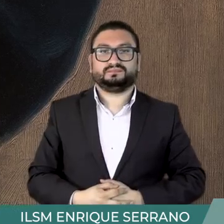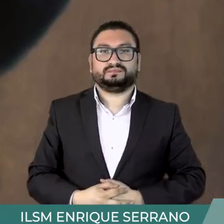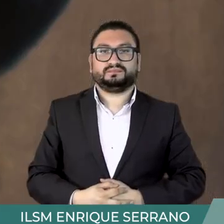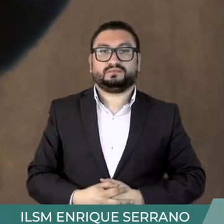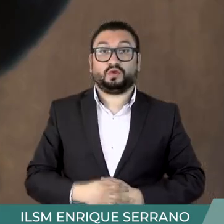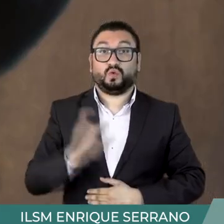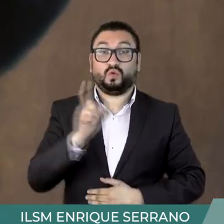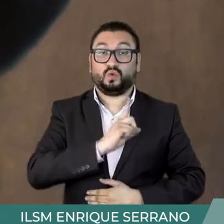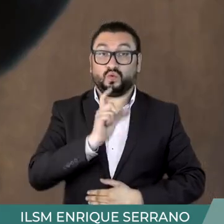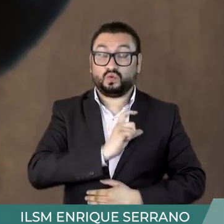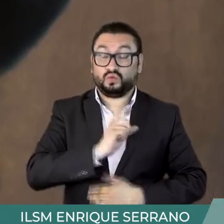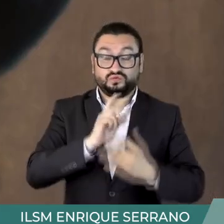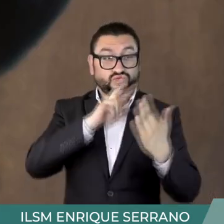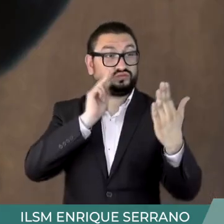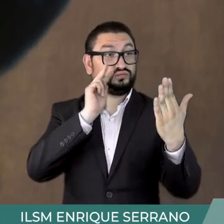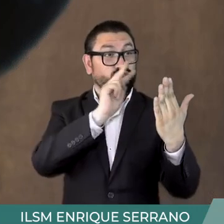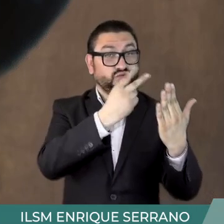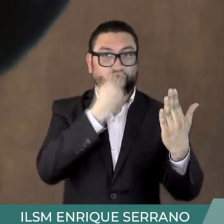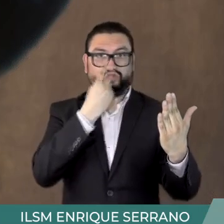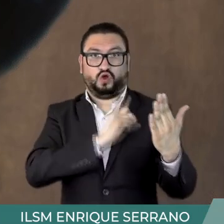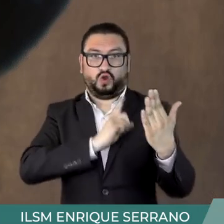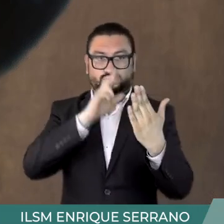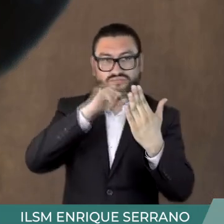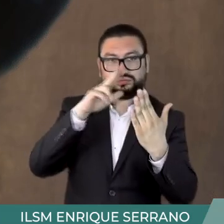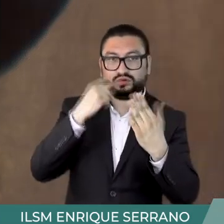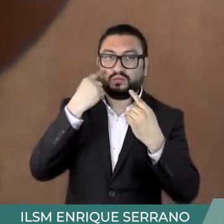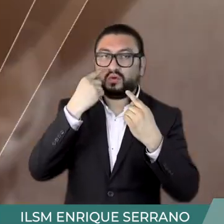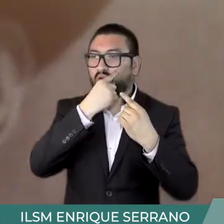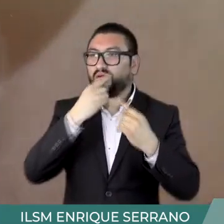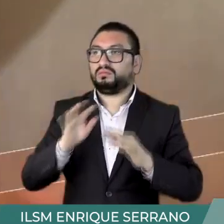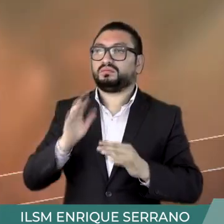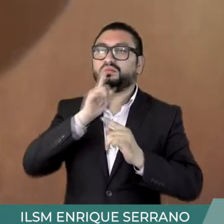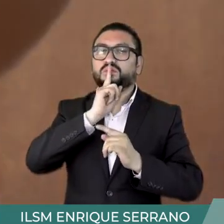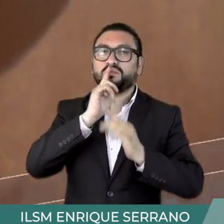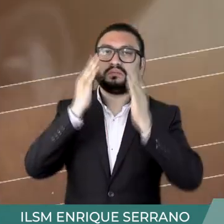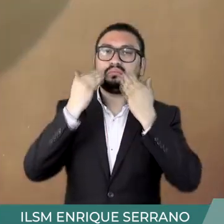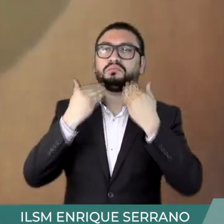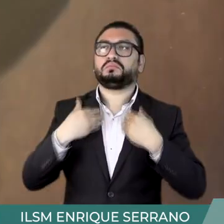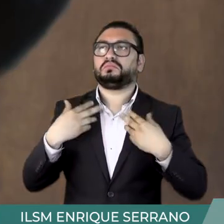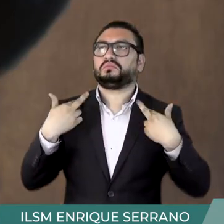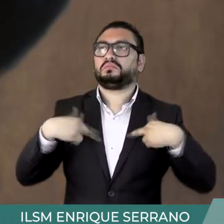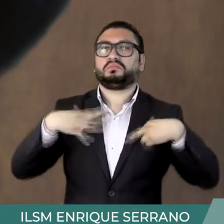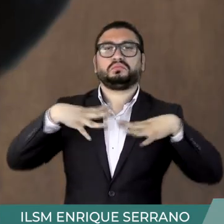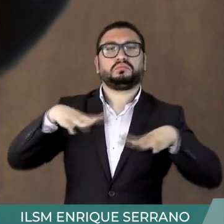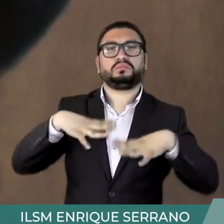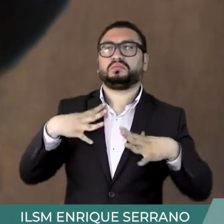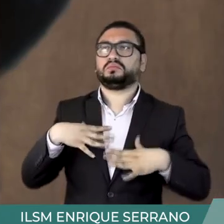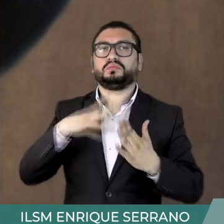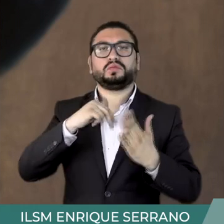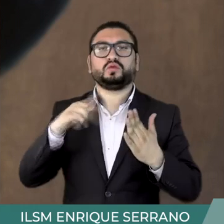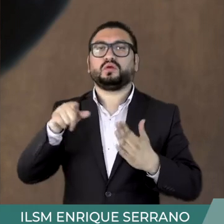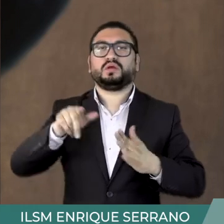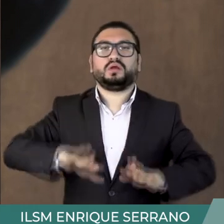En el caso del autorretrato de Hedobius, su mirada perdida, rostro relajado y ropa de pintor, sugieren un